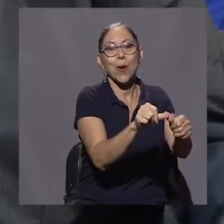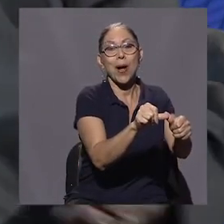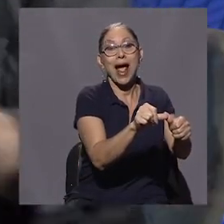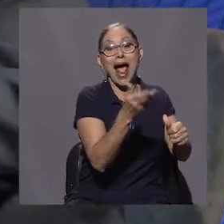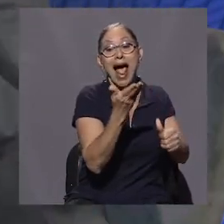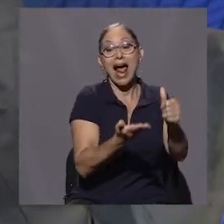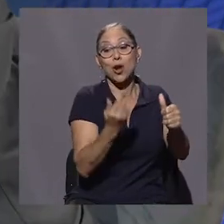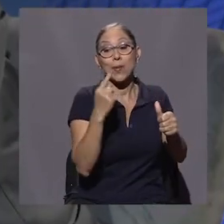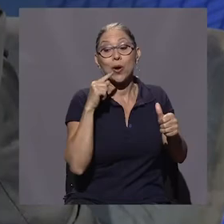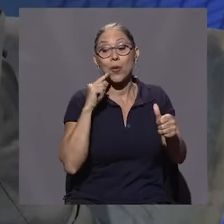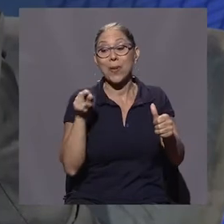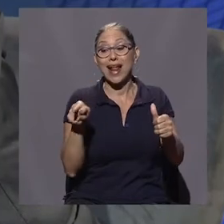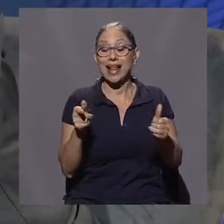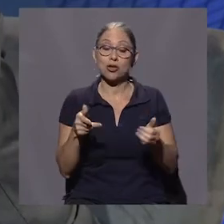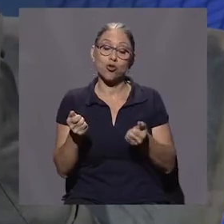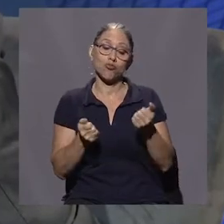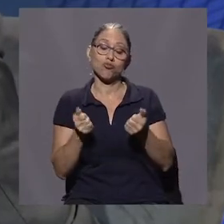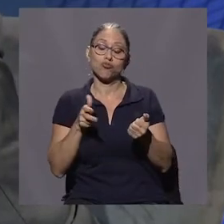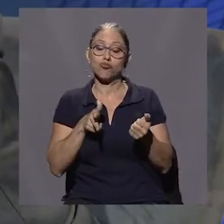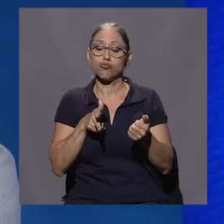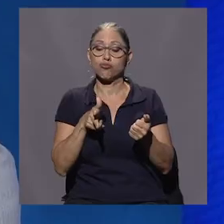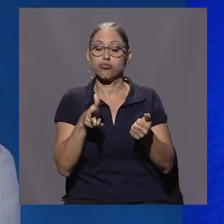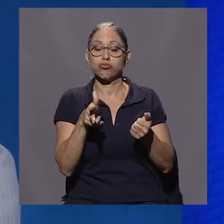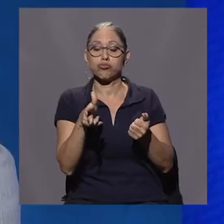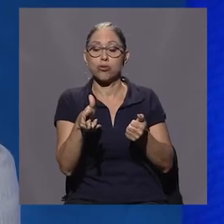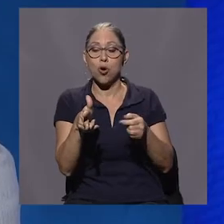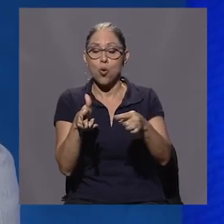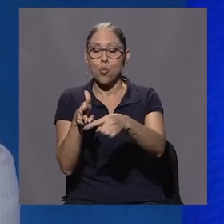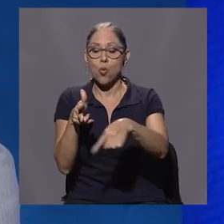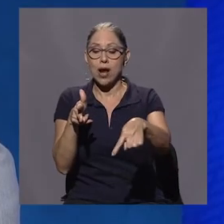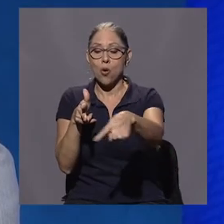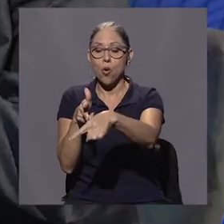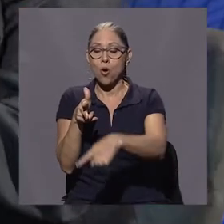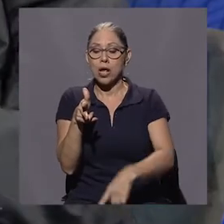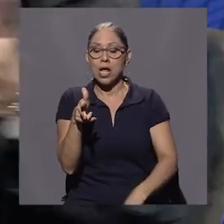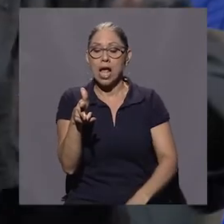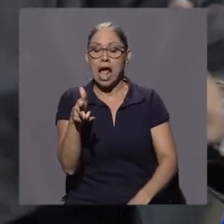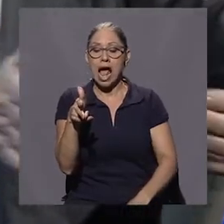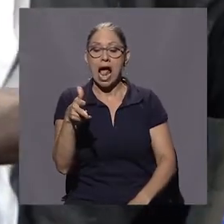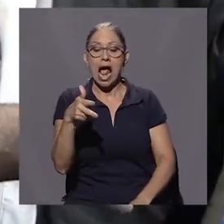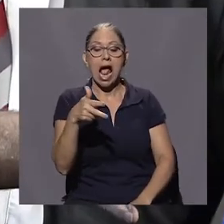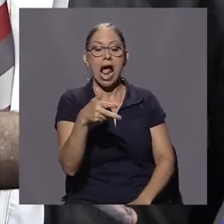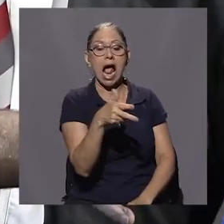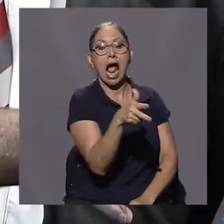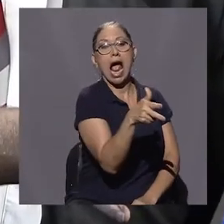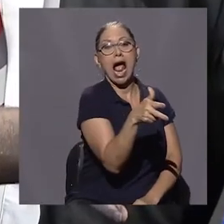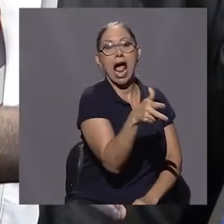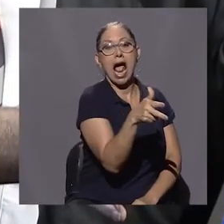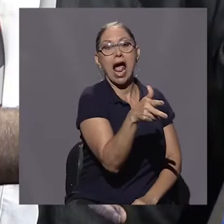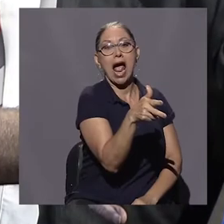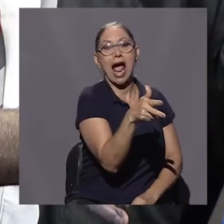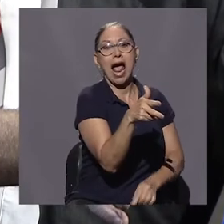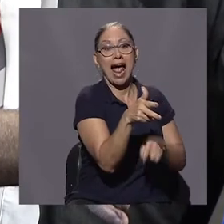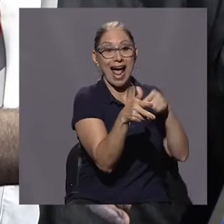aunque después vuelva al carril correcto. Yo ahí infringí la ley,